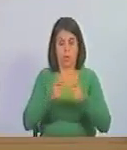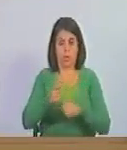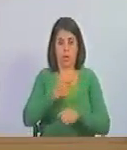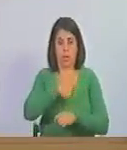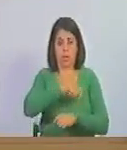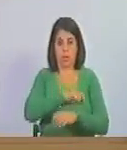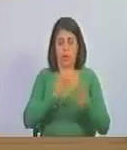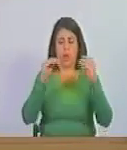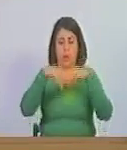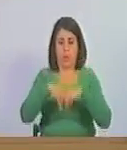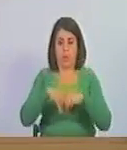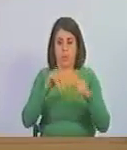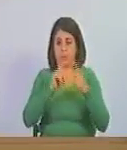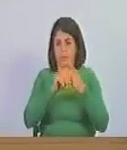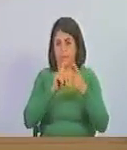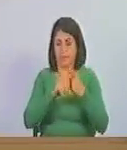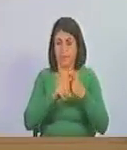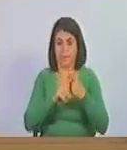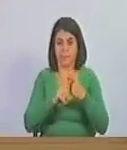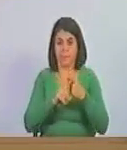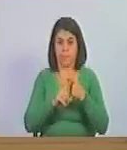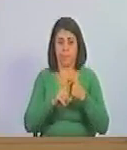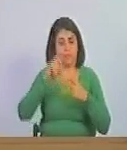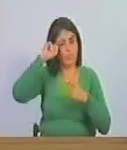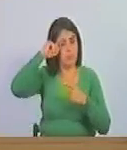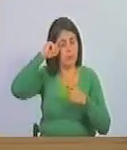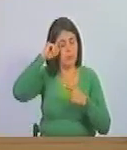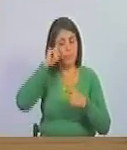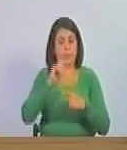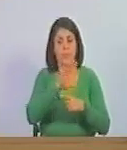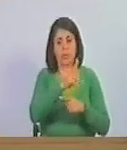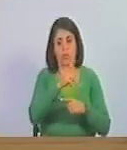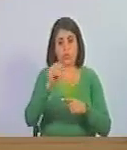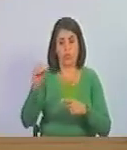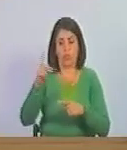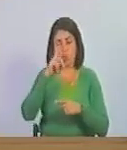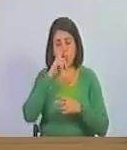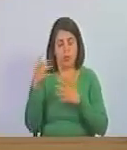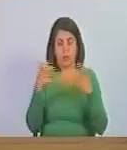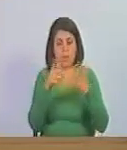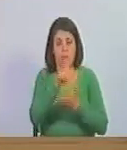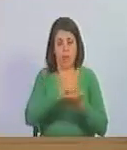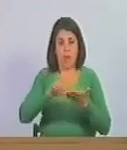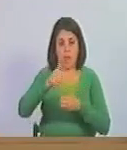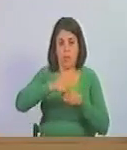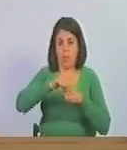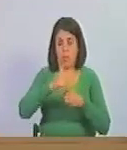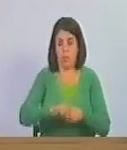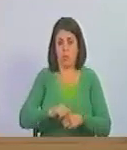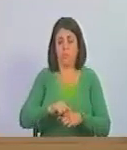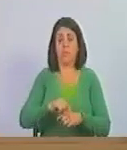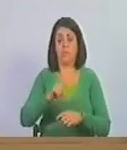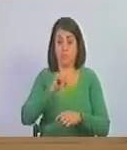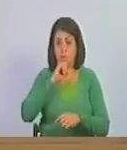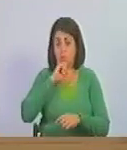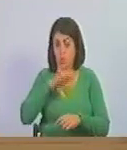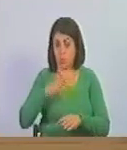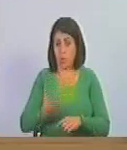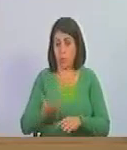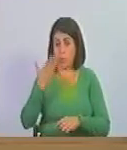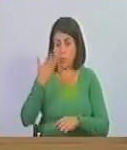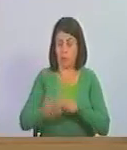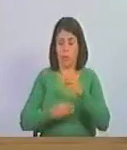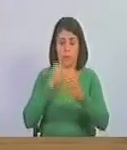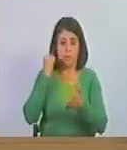acuerdan primero conmemorar el bicentenario de la batalla naval del lago de Maracaibo como gesta histórica que puso